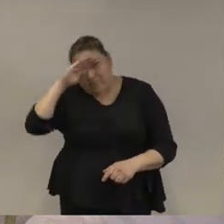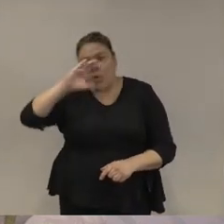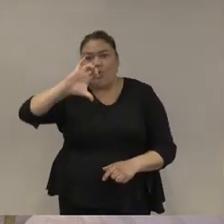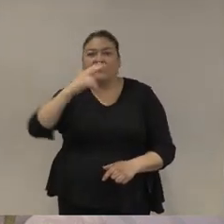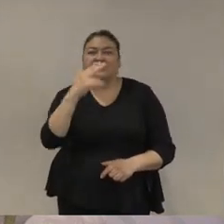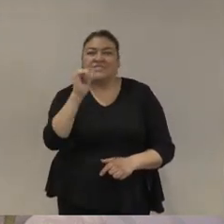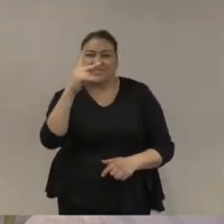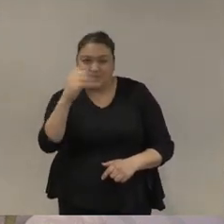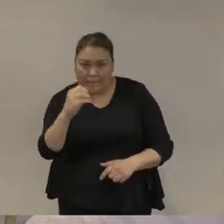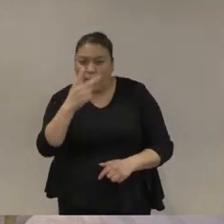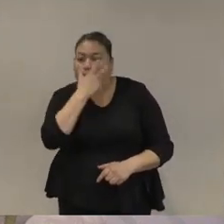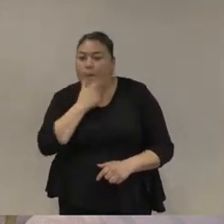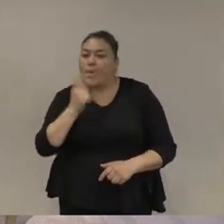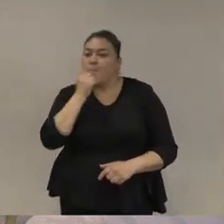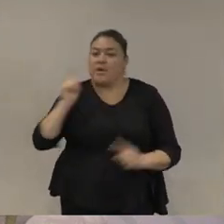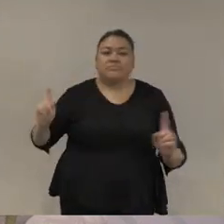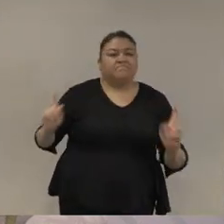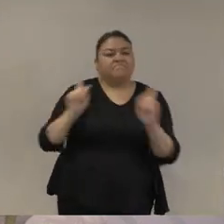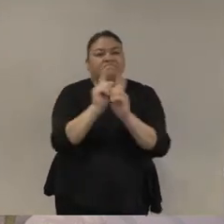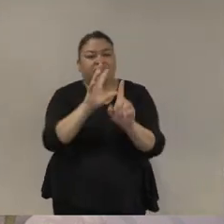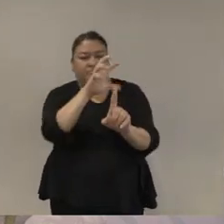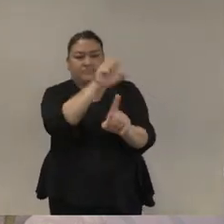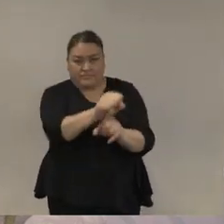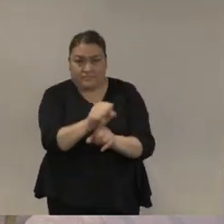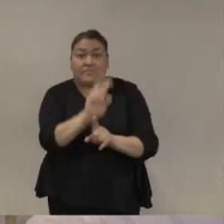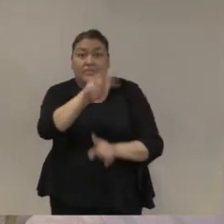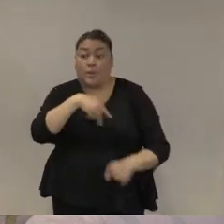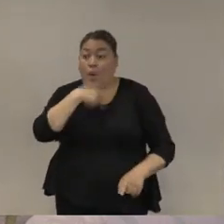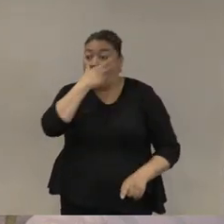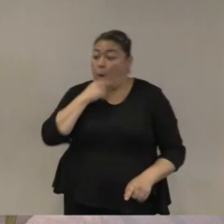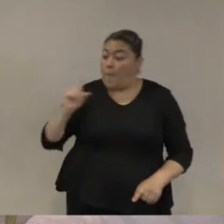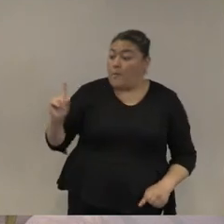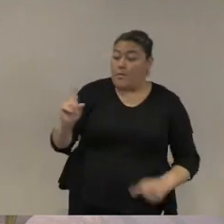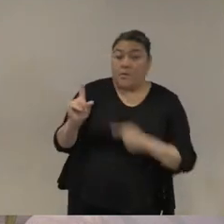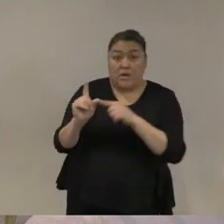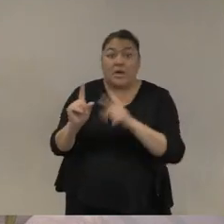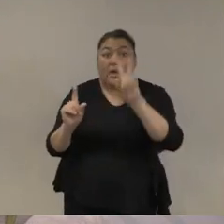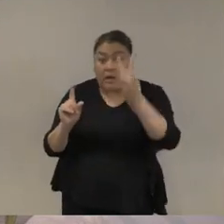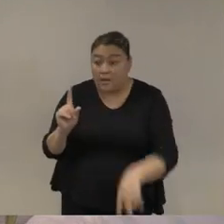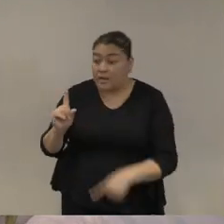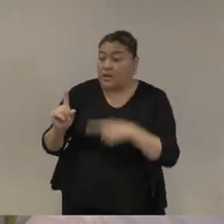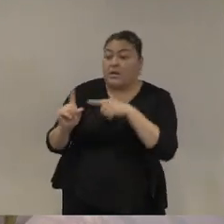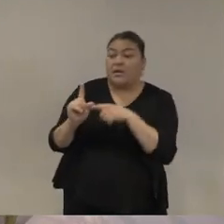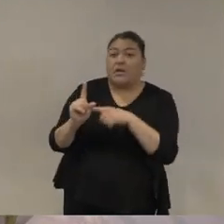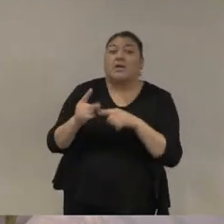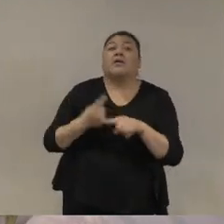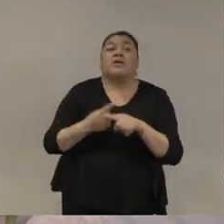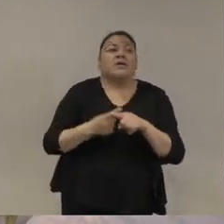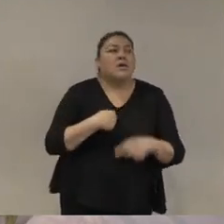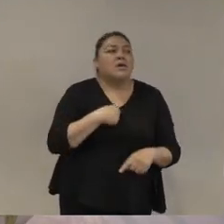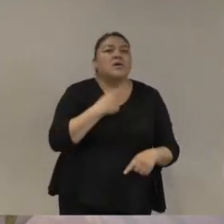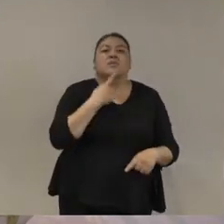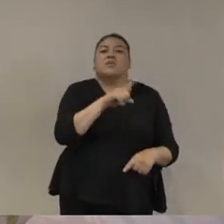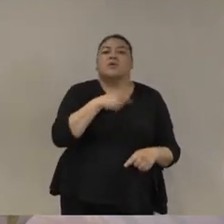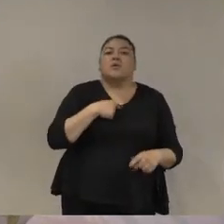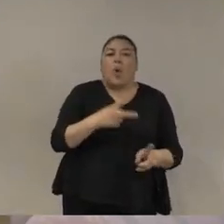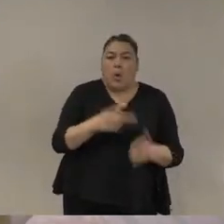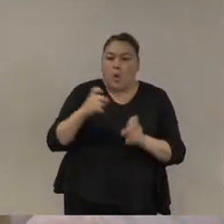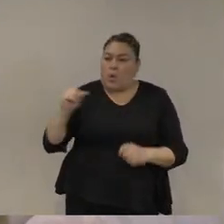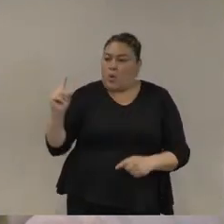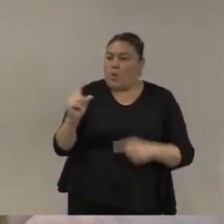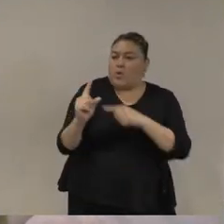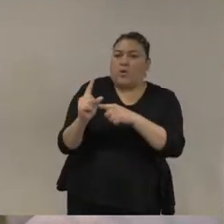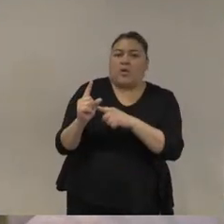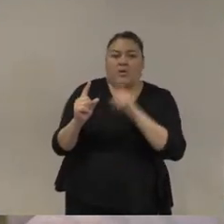milagrosa para el Estado mexicano y para nosotros como mexicanos por un reporte de robo y para su sorpresa